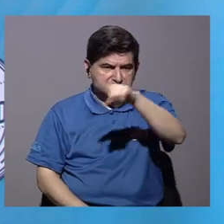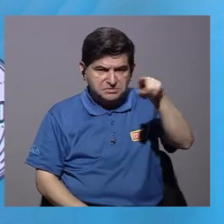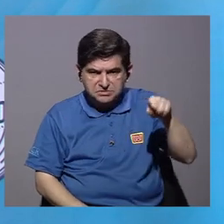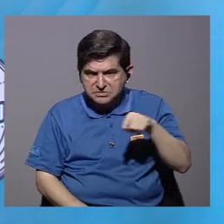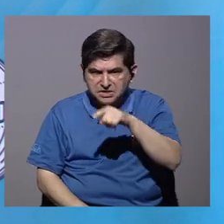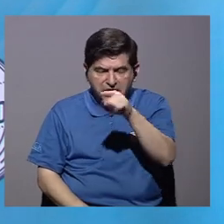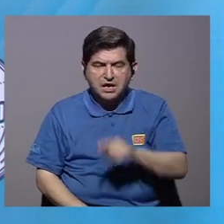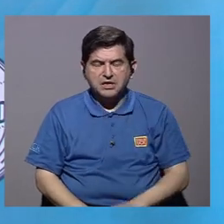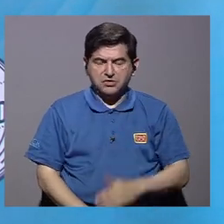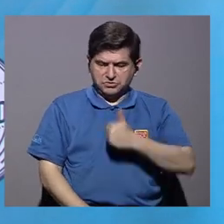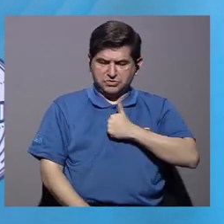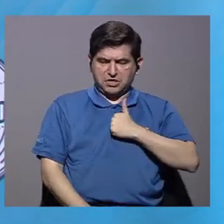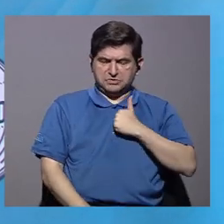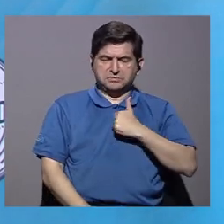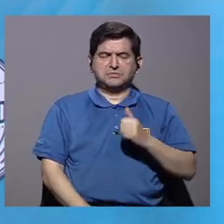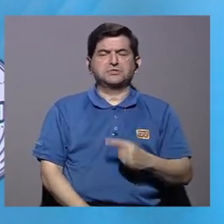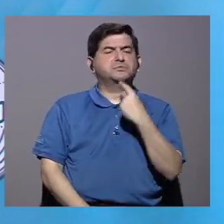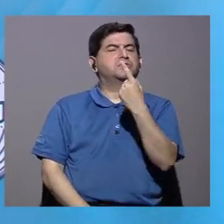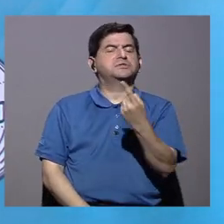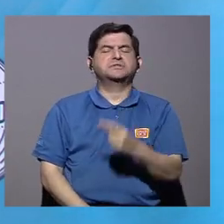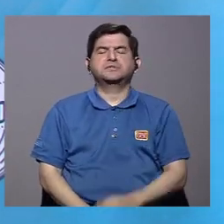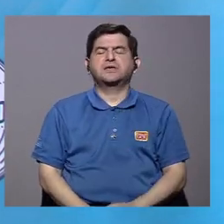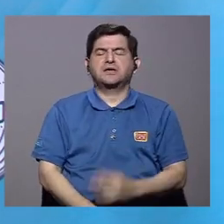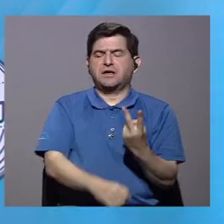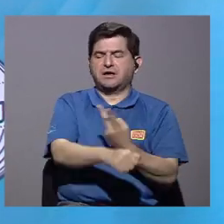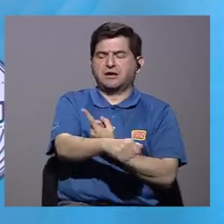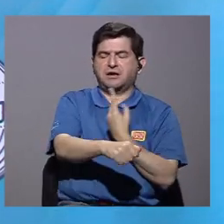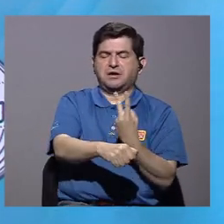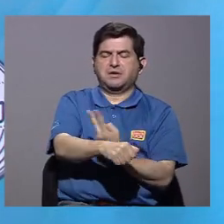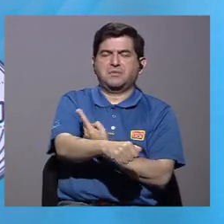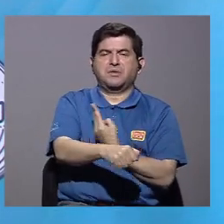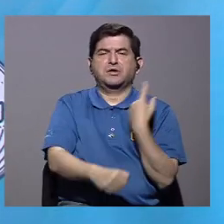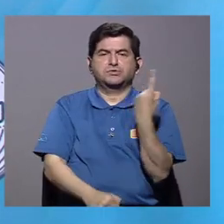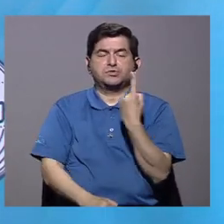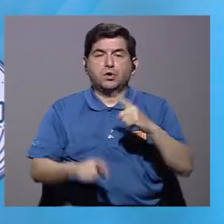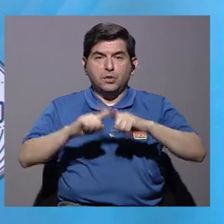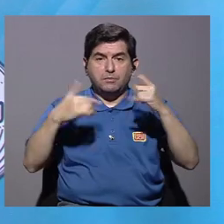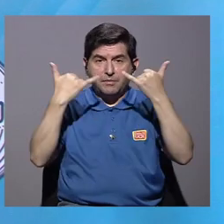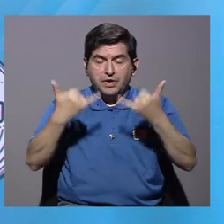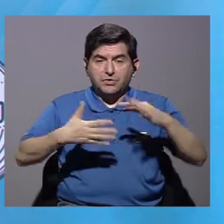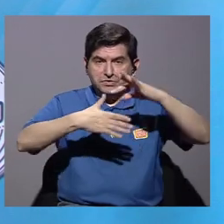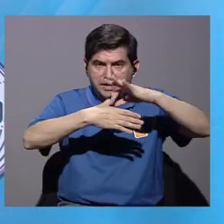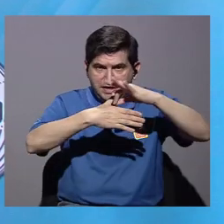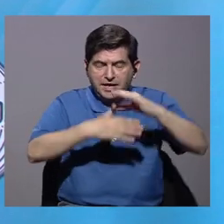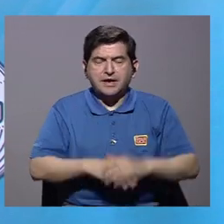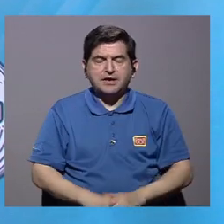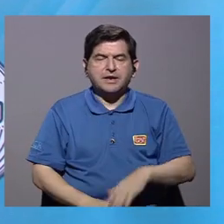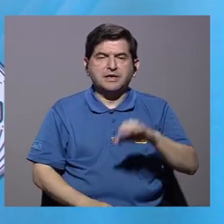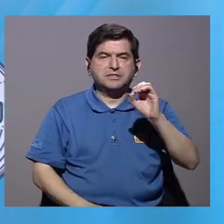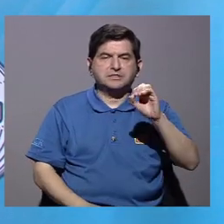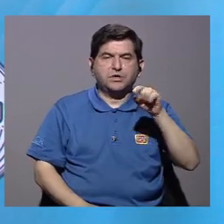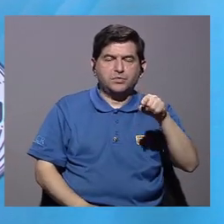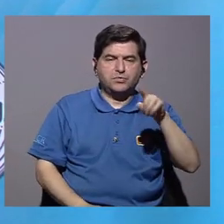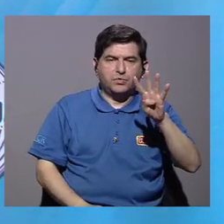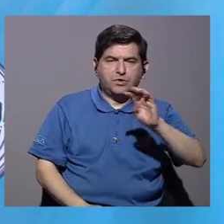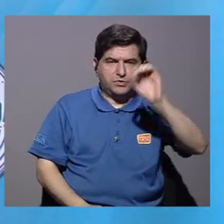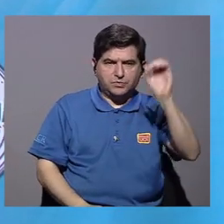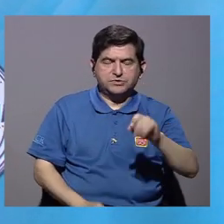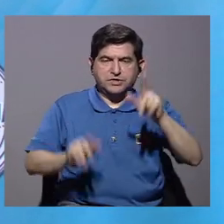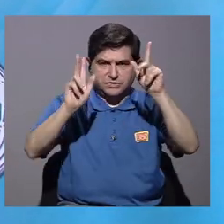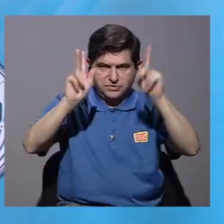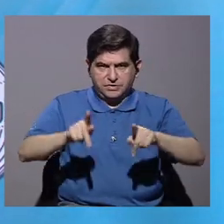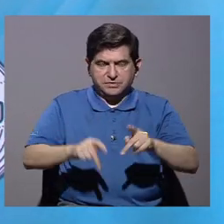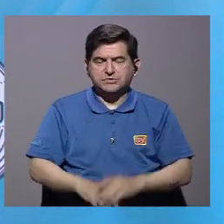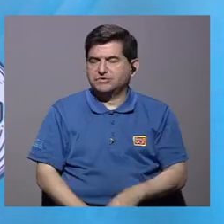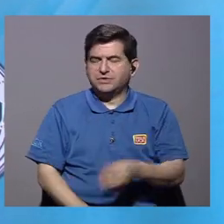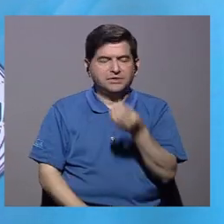percibieron como vegetarianas, pero en las carnes ya el consumo, el 0.4% de las personas no consumen